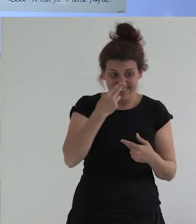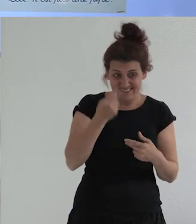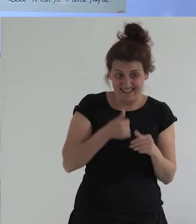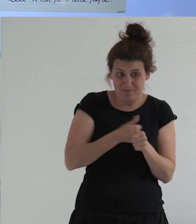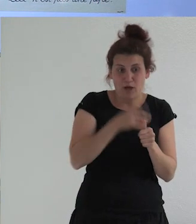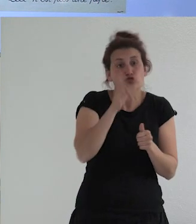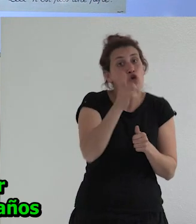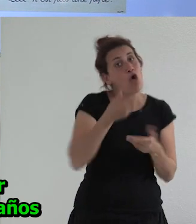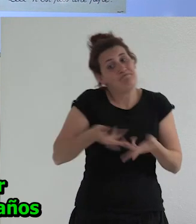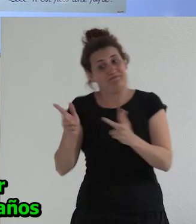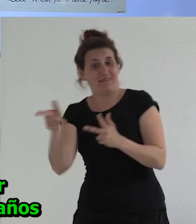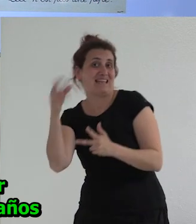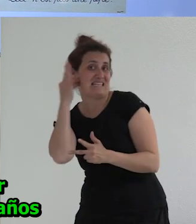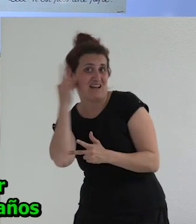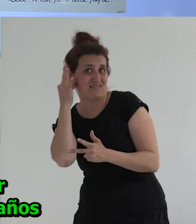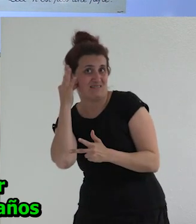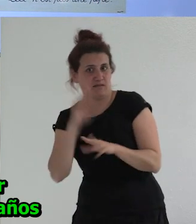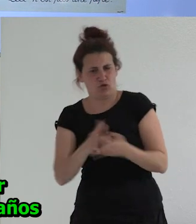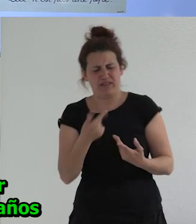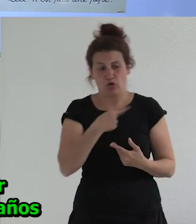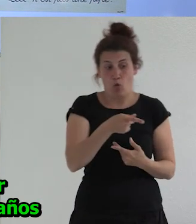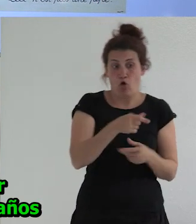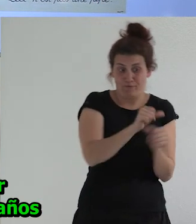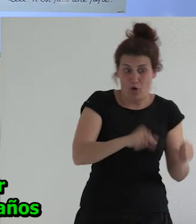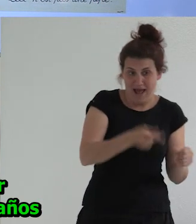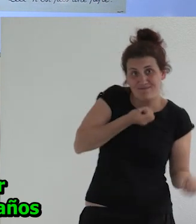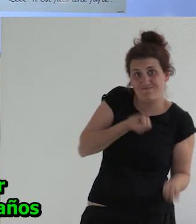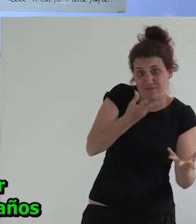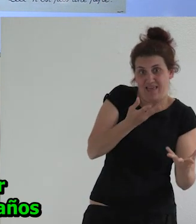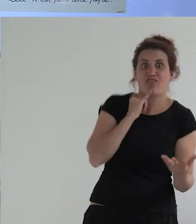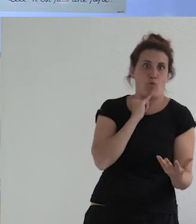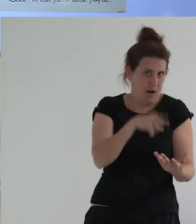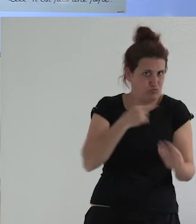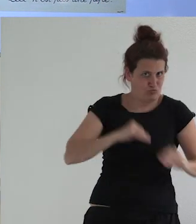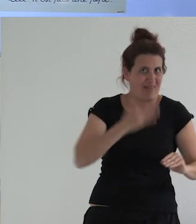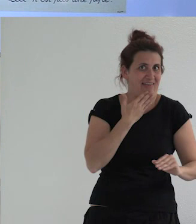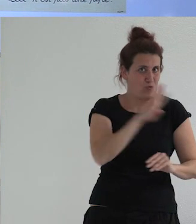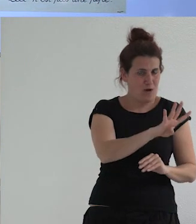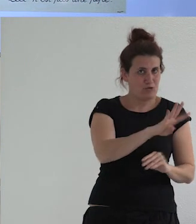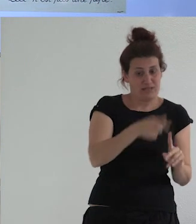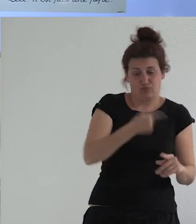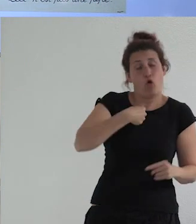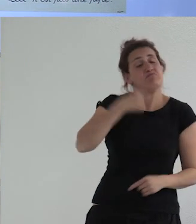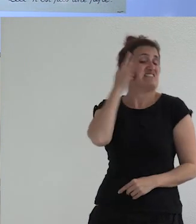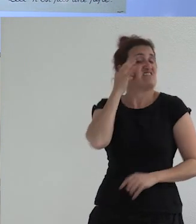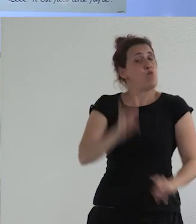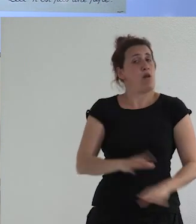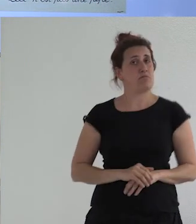están permitidos para las niñas y entonces su manera de explicitar en el mundo con un idioma de 4 años es que es una niña